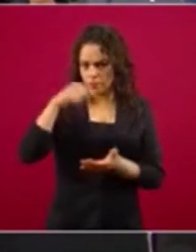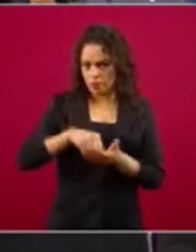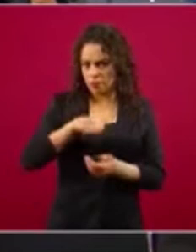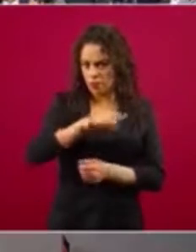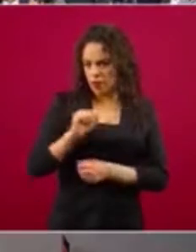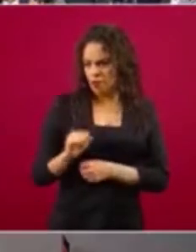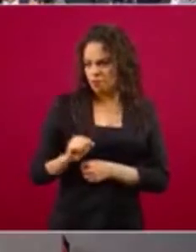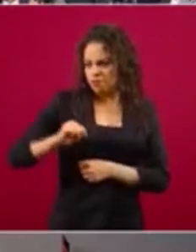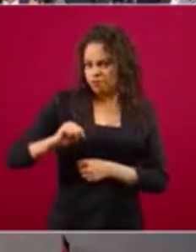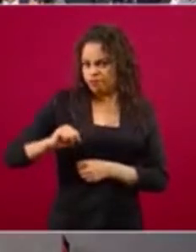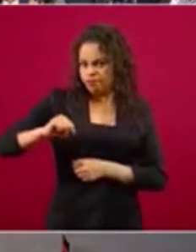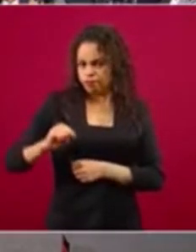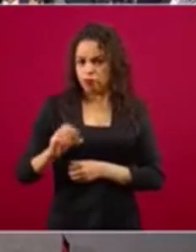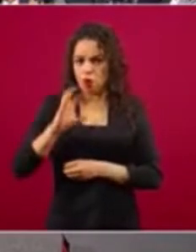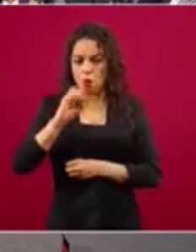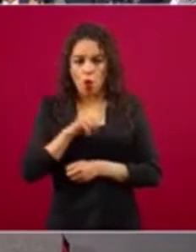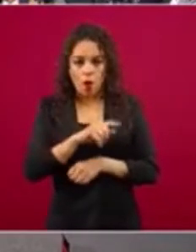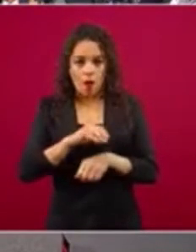Sí,